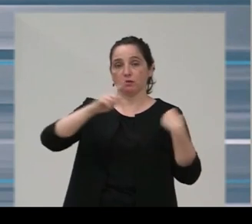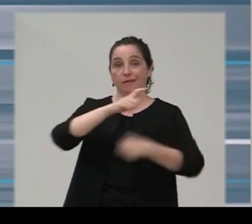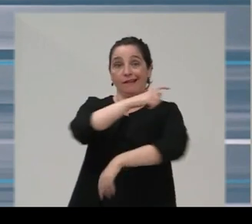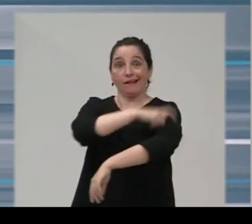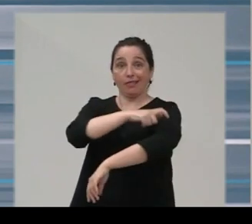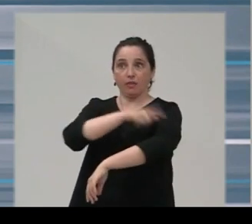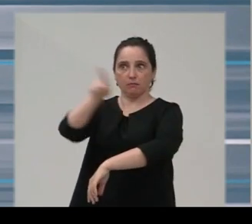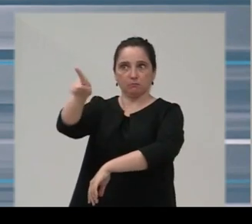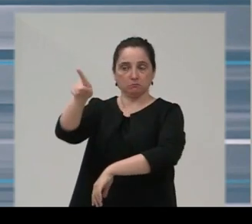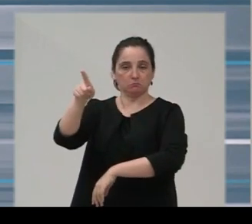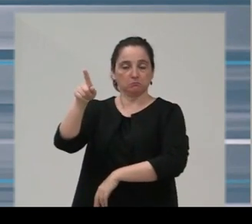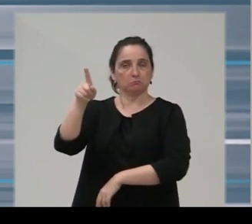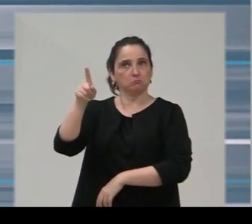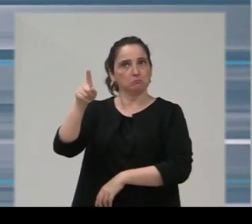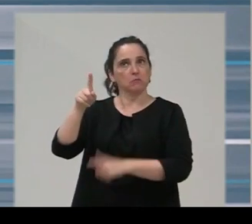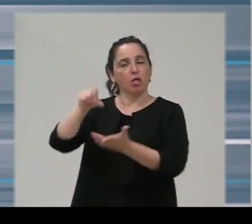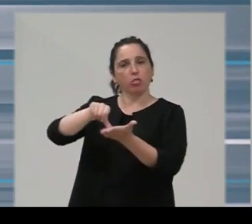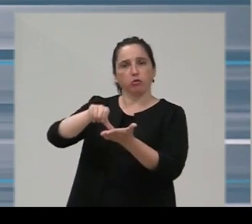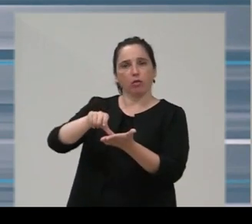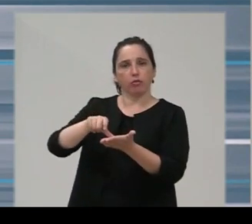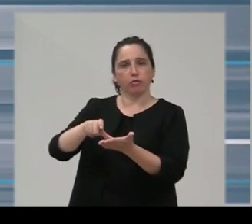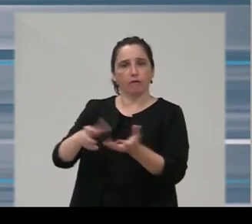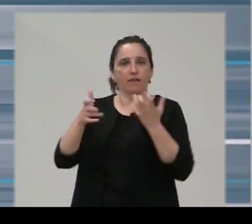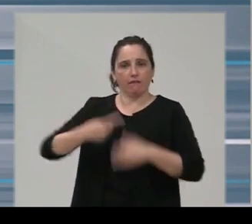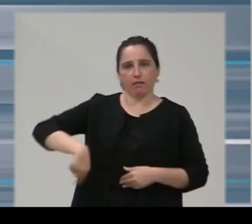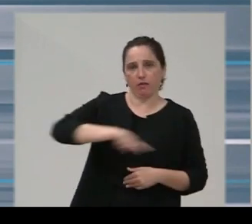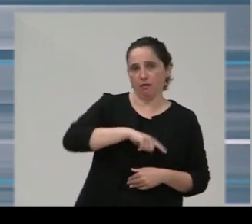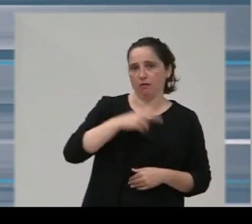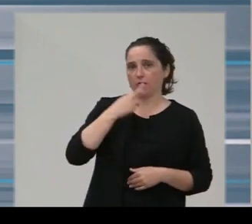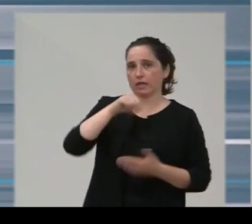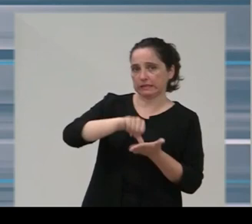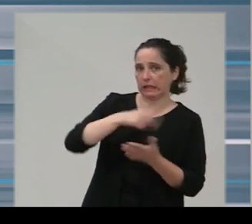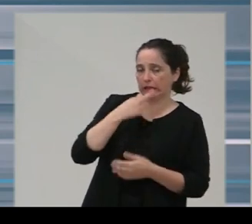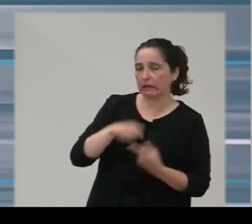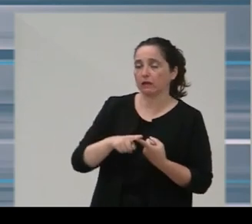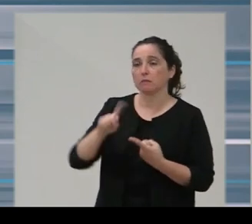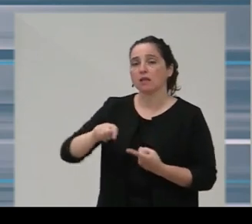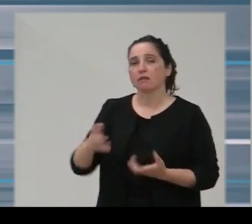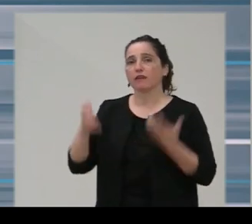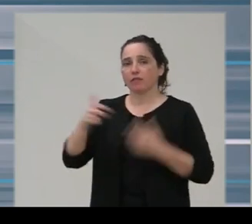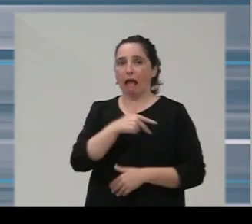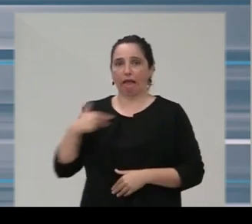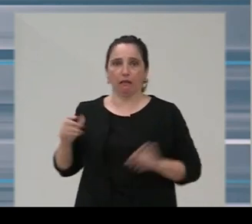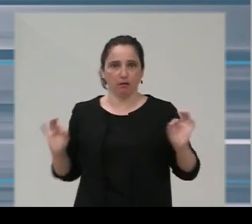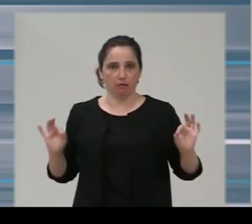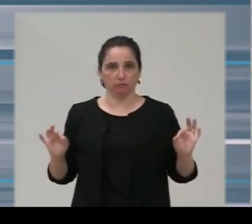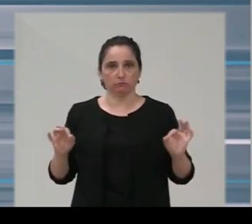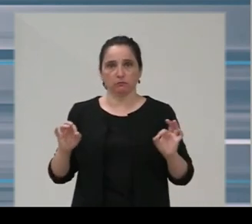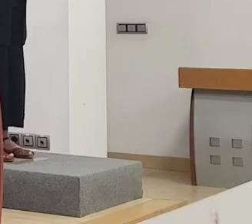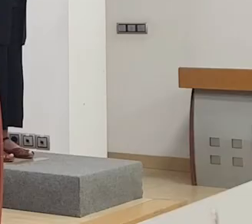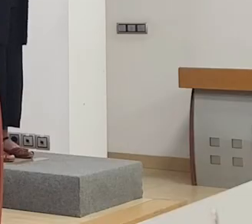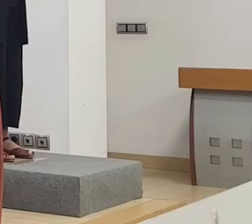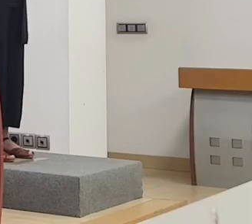es un activo no solamente de la ciudad o para la ciudad de Santander sino de toda Cantabria su repercusión